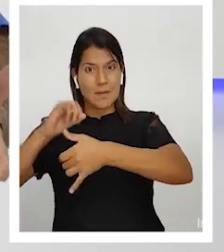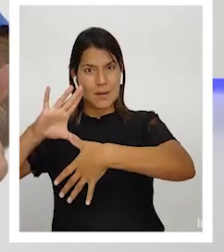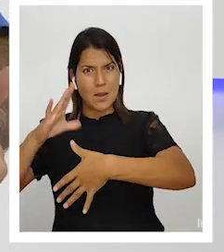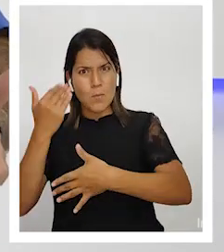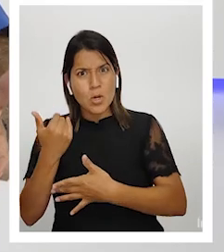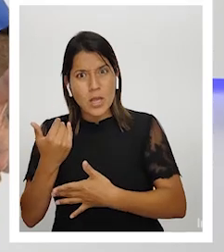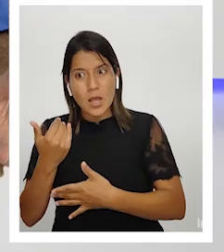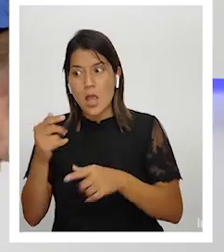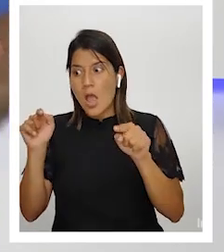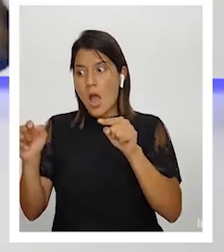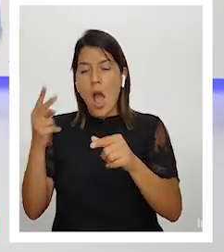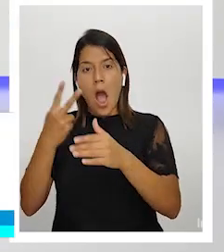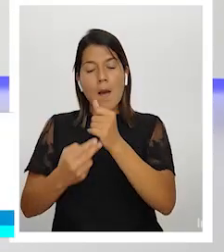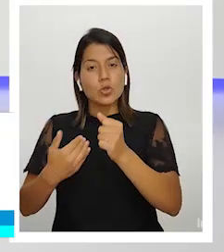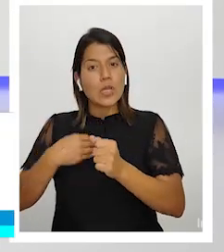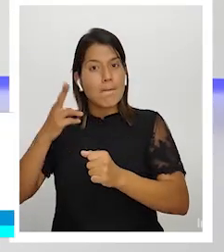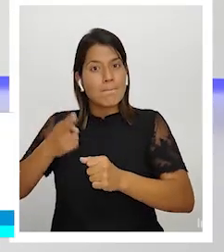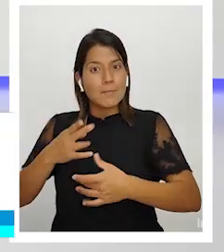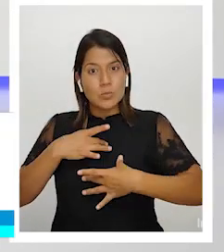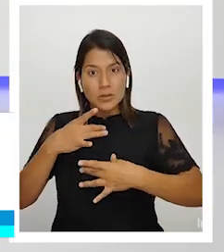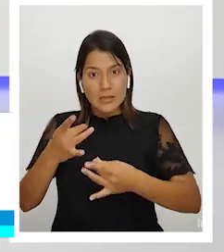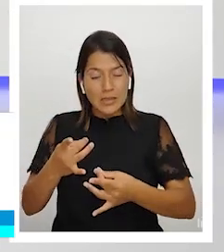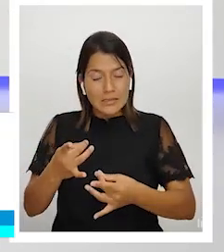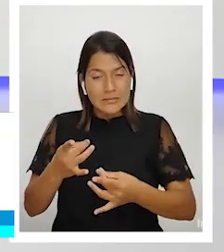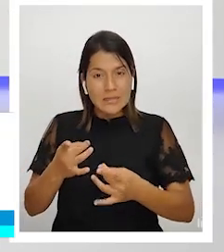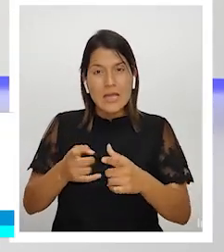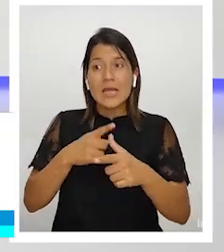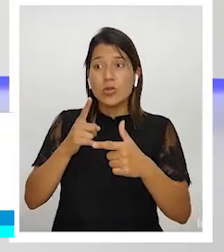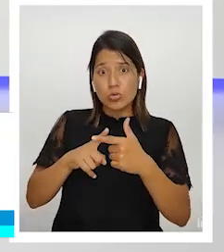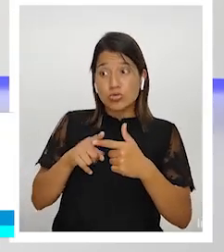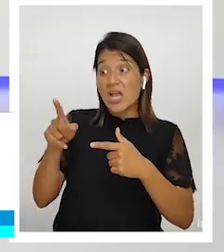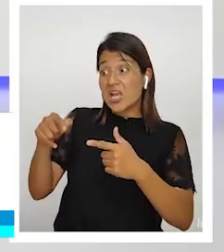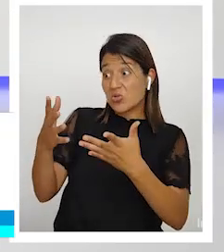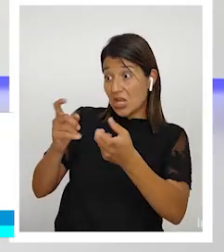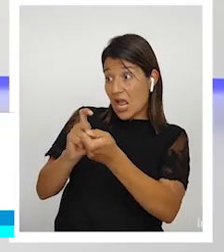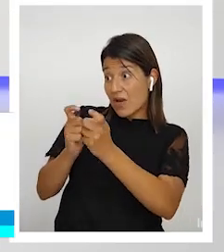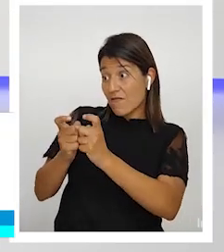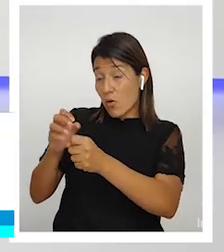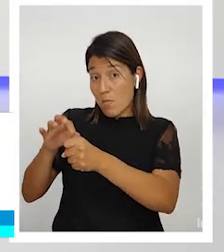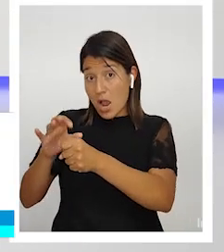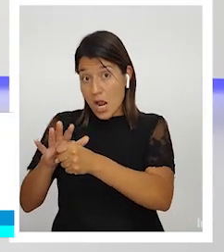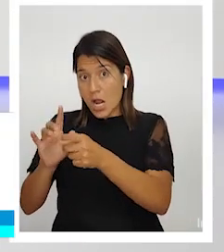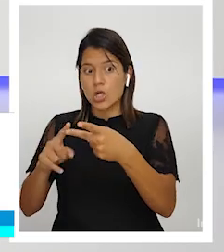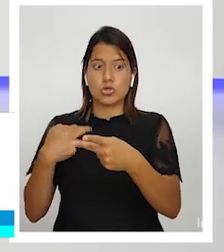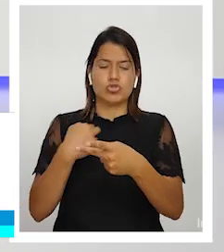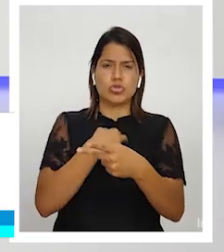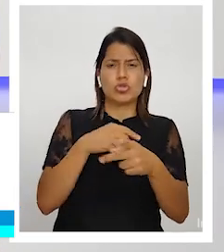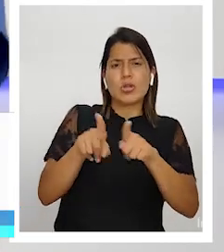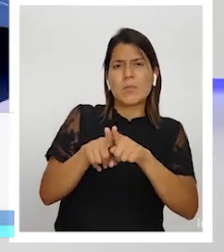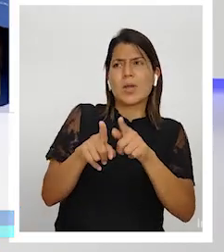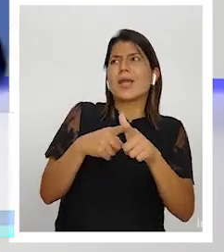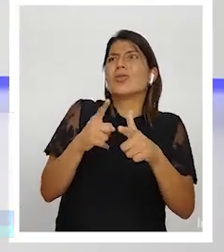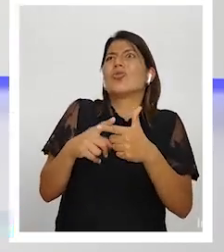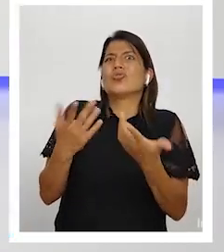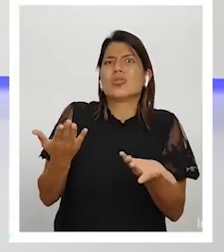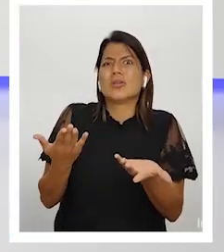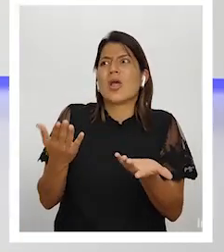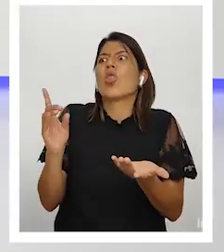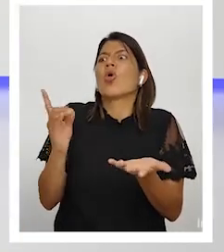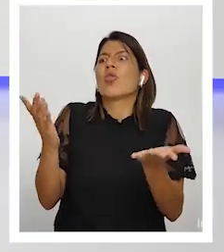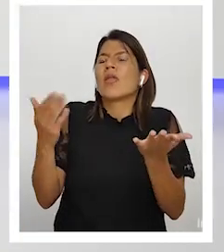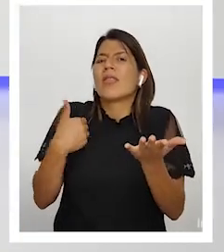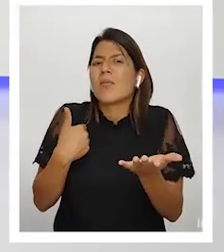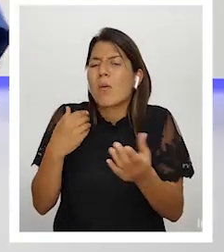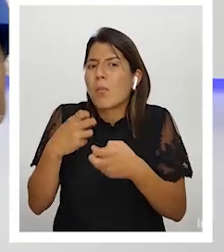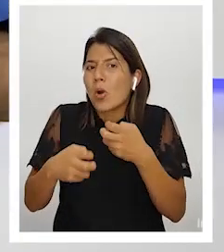comunes ellos querían reforma agraria nosotros también ¿cuál es el problema? ellos por razones